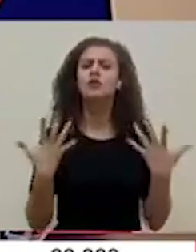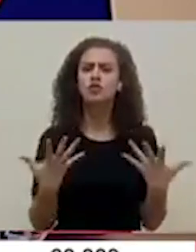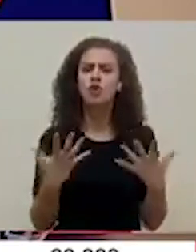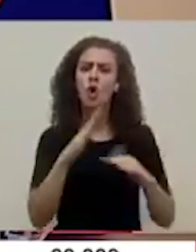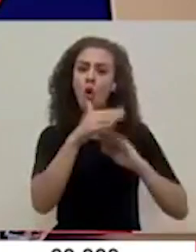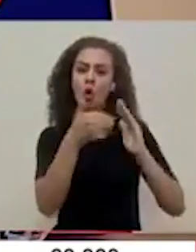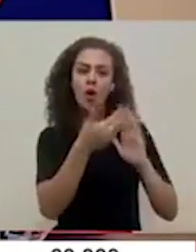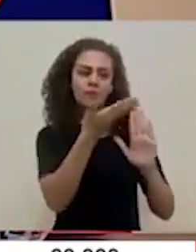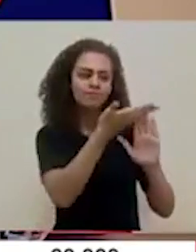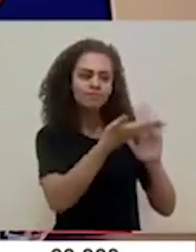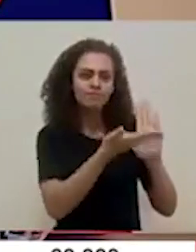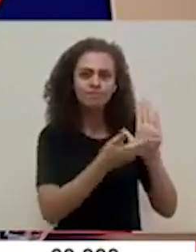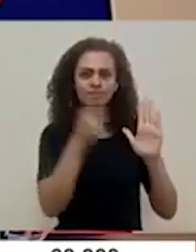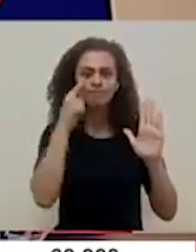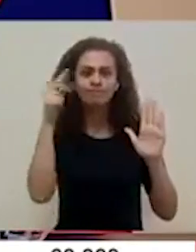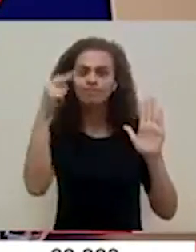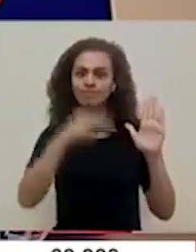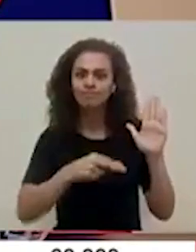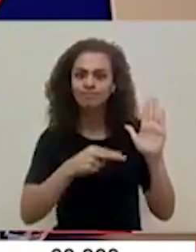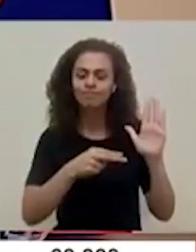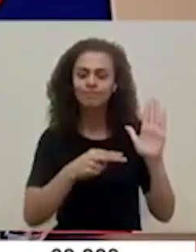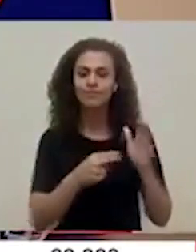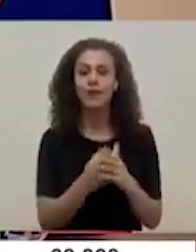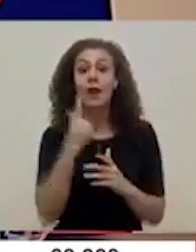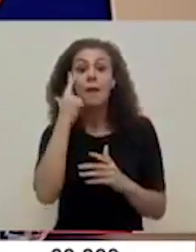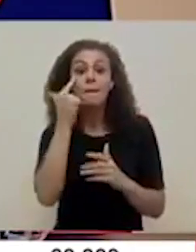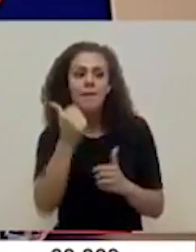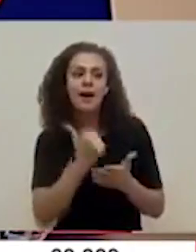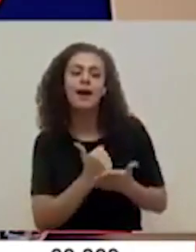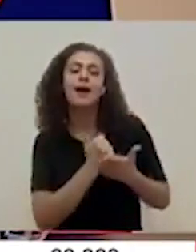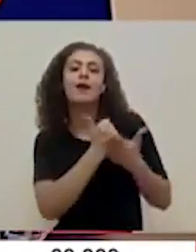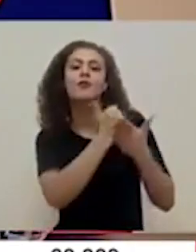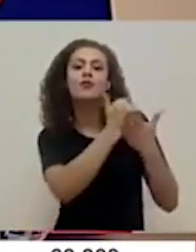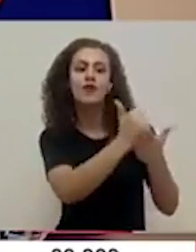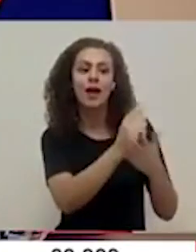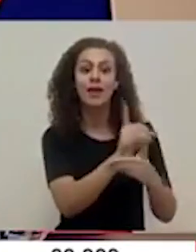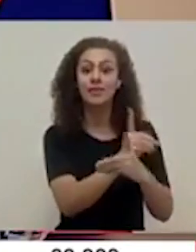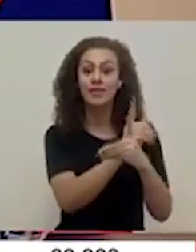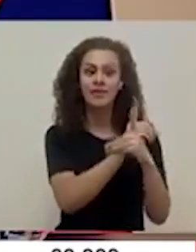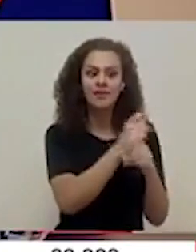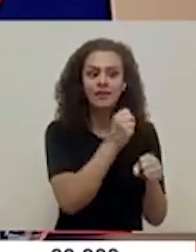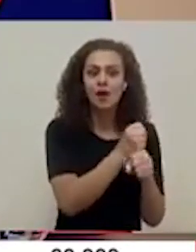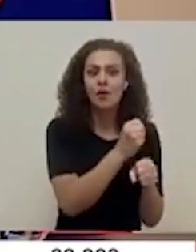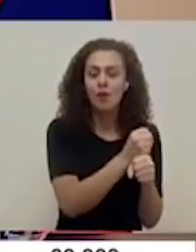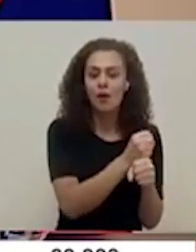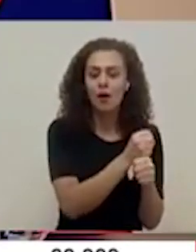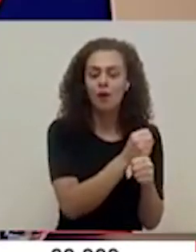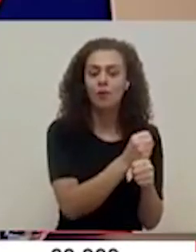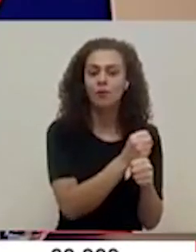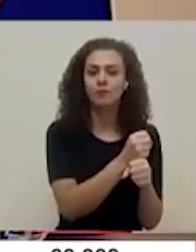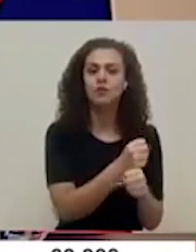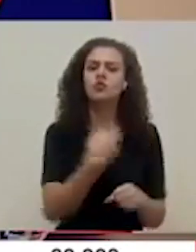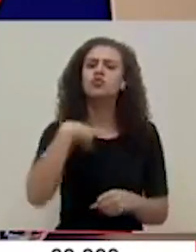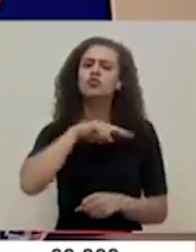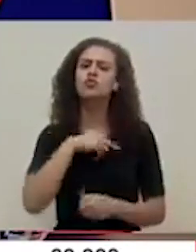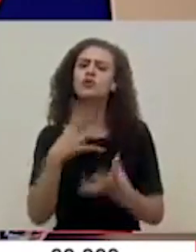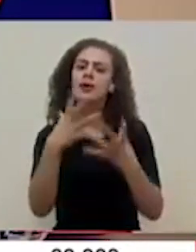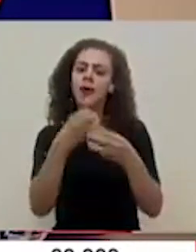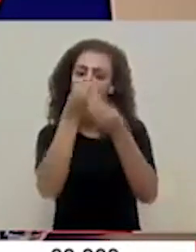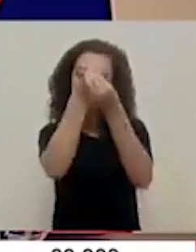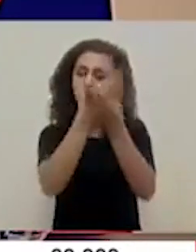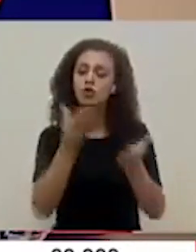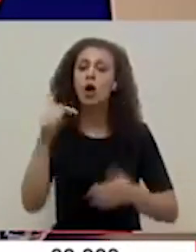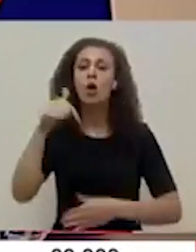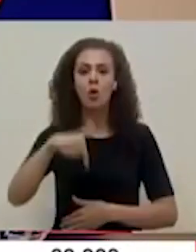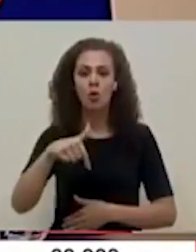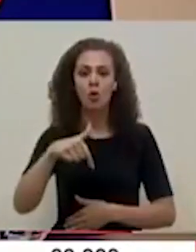poniendo todo esto en contexto, es que para contribuir a la defensa del empleo queremos anunciar hoy